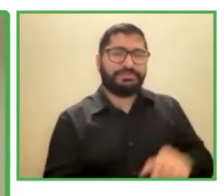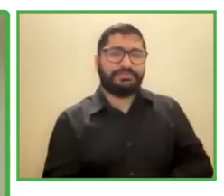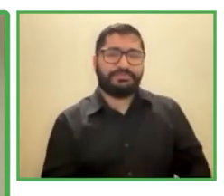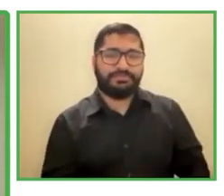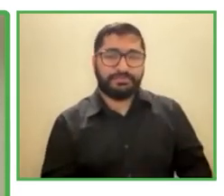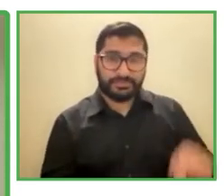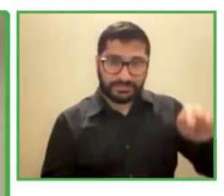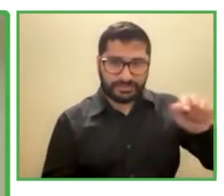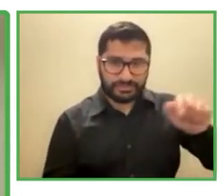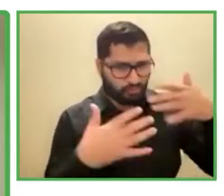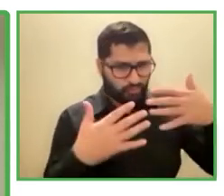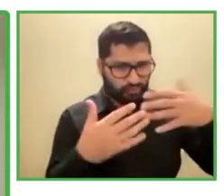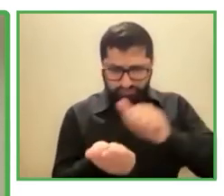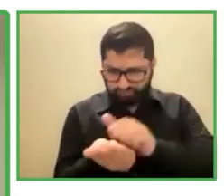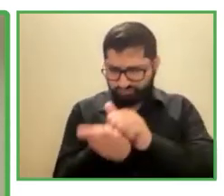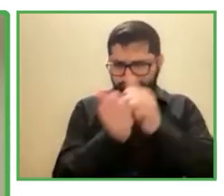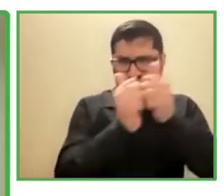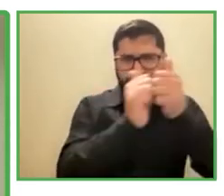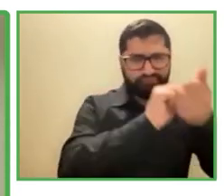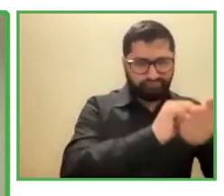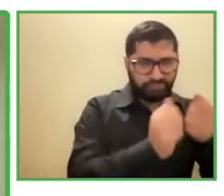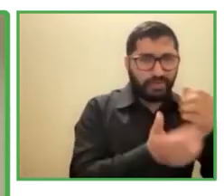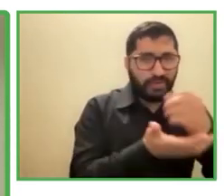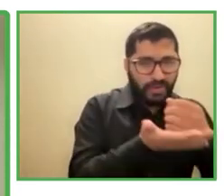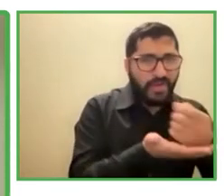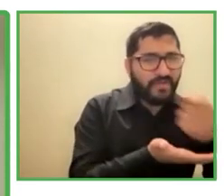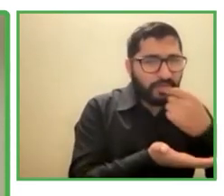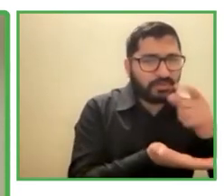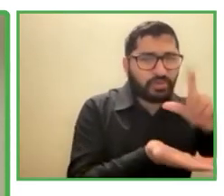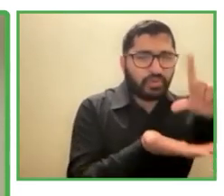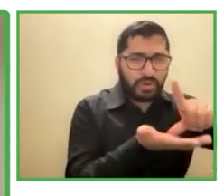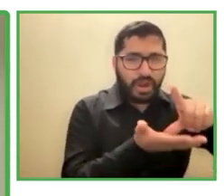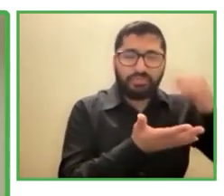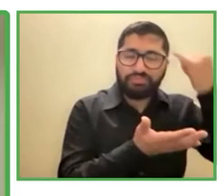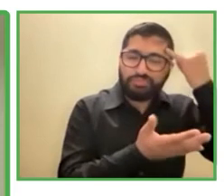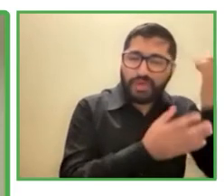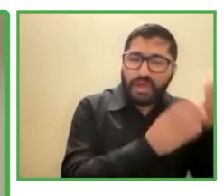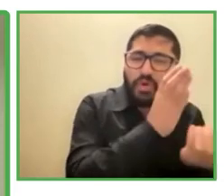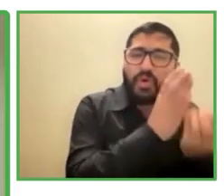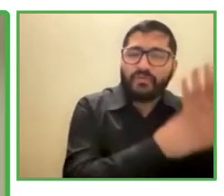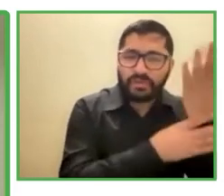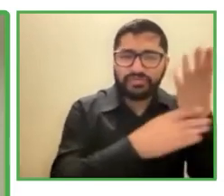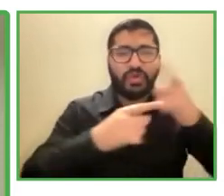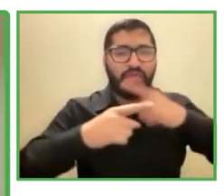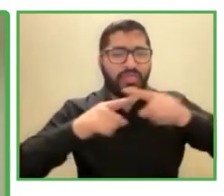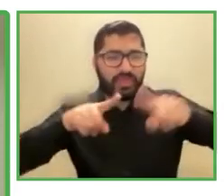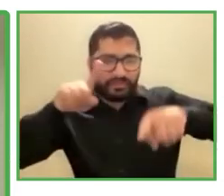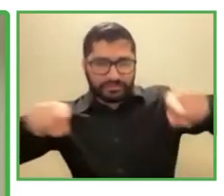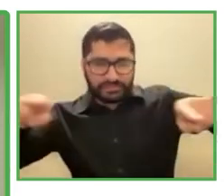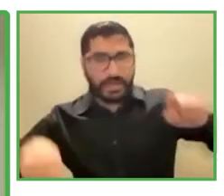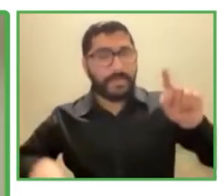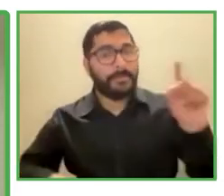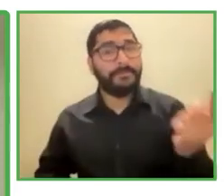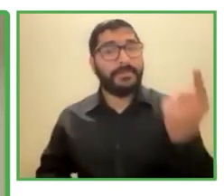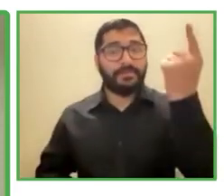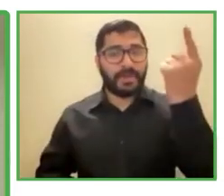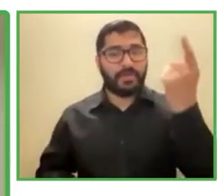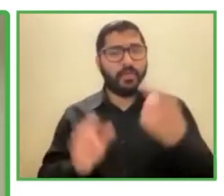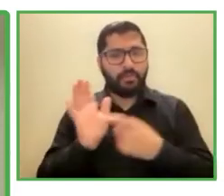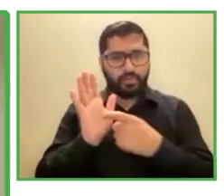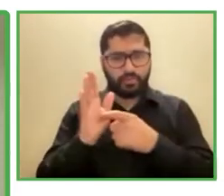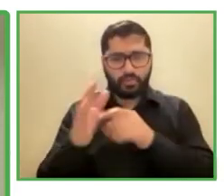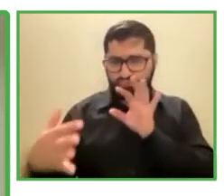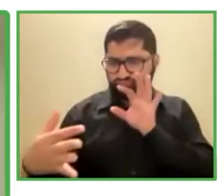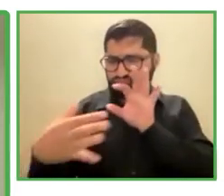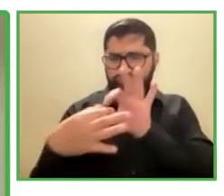innovador y diverso ese principal punto de contacto de personas con VIH y